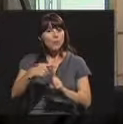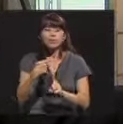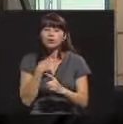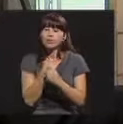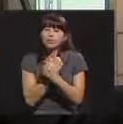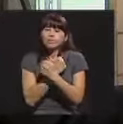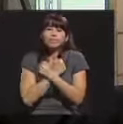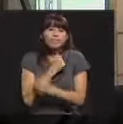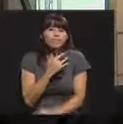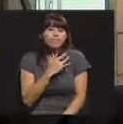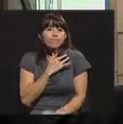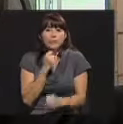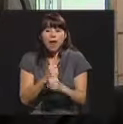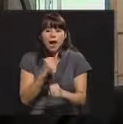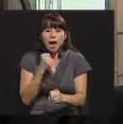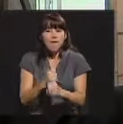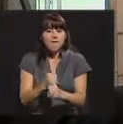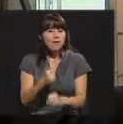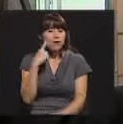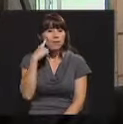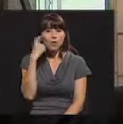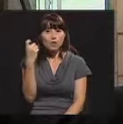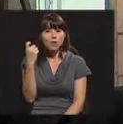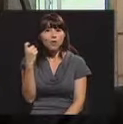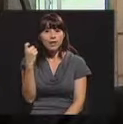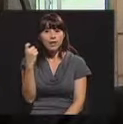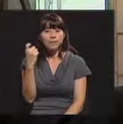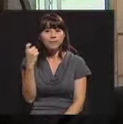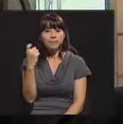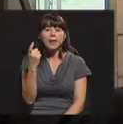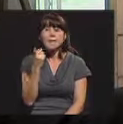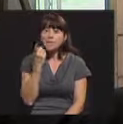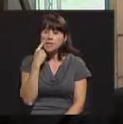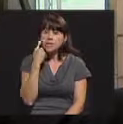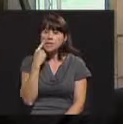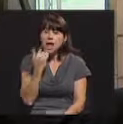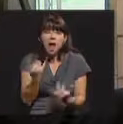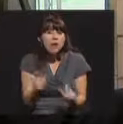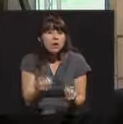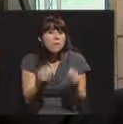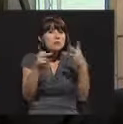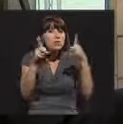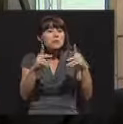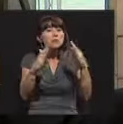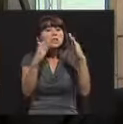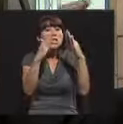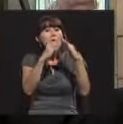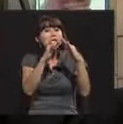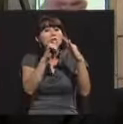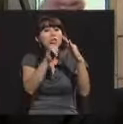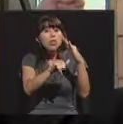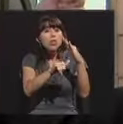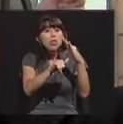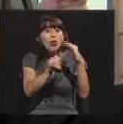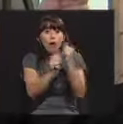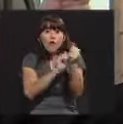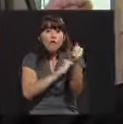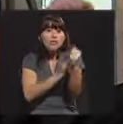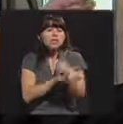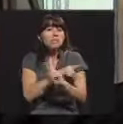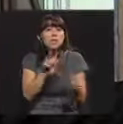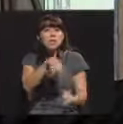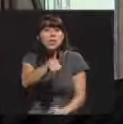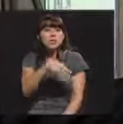yo amo el trabajo. Porque mire cuánta gente está en la casa que tienen fuerzas y